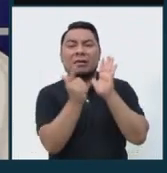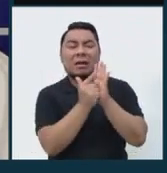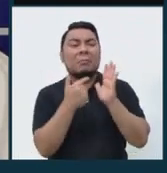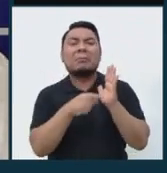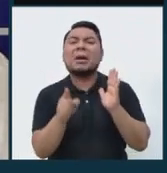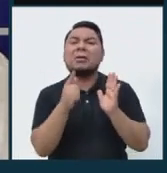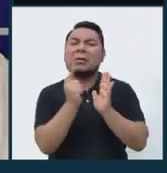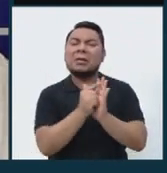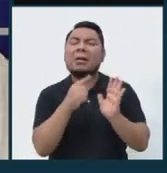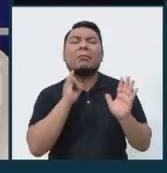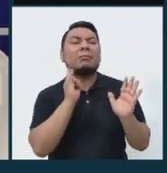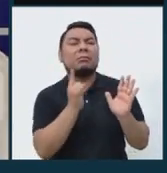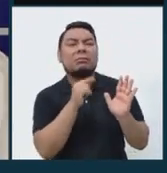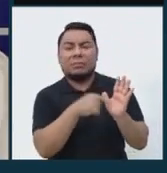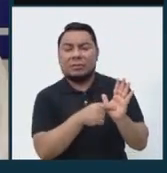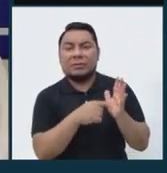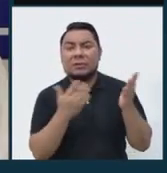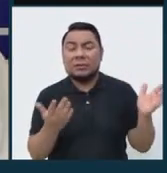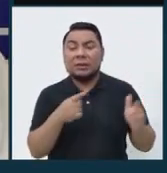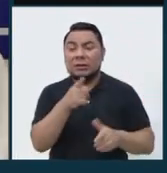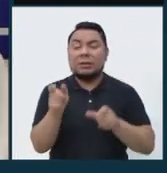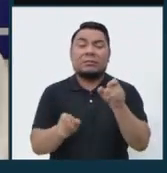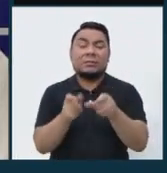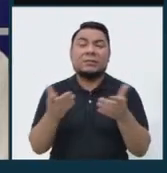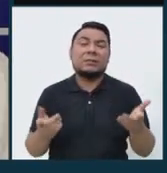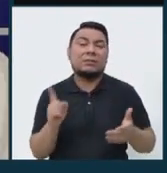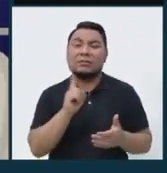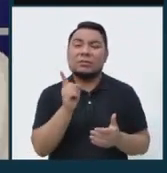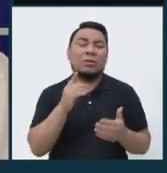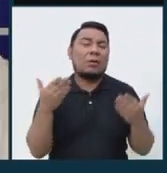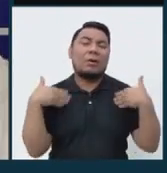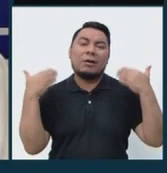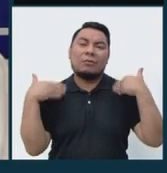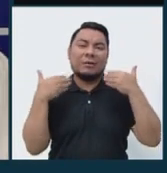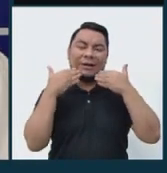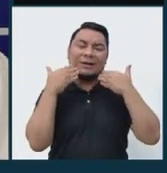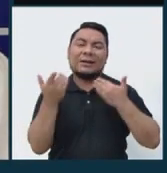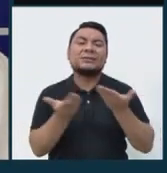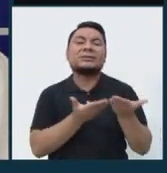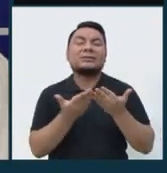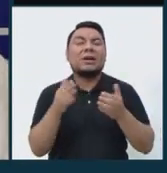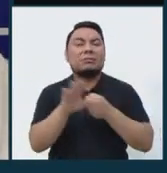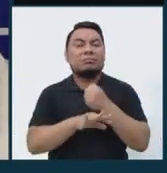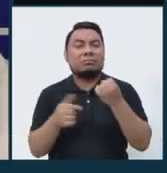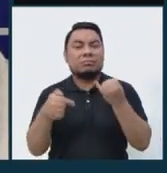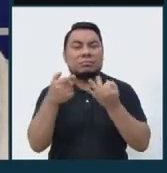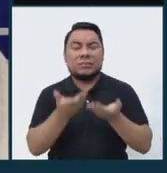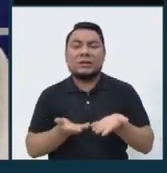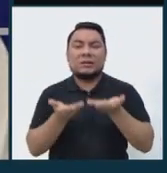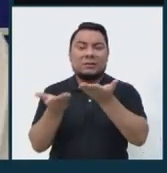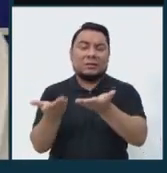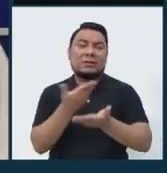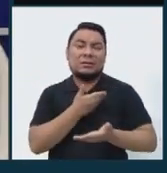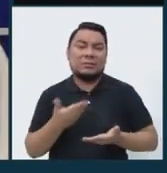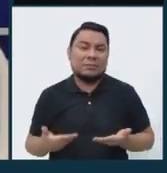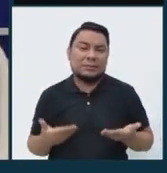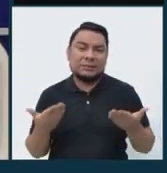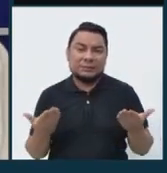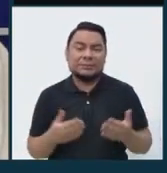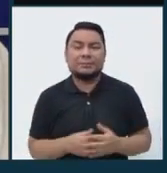cumplen y prácticamente el ciudadano no está contento con los servicios básicos que le brinda la Nación.